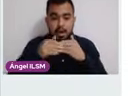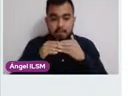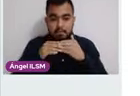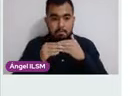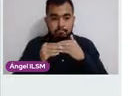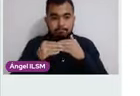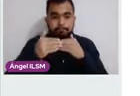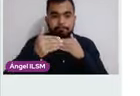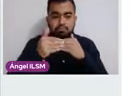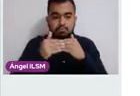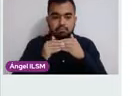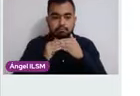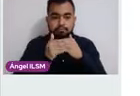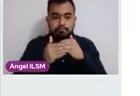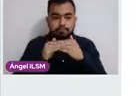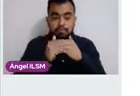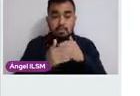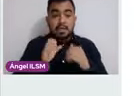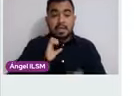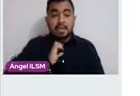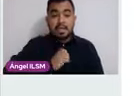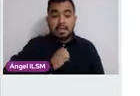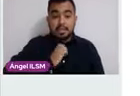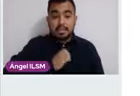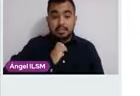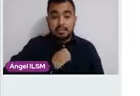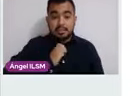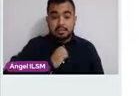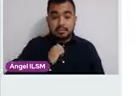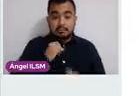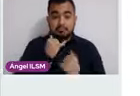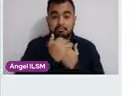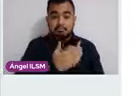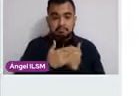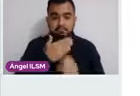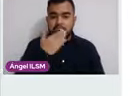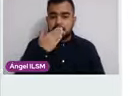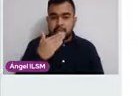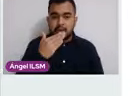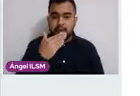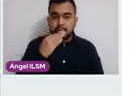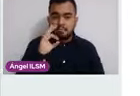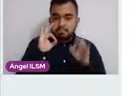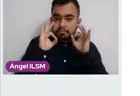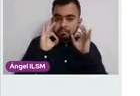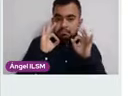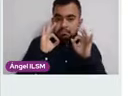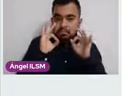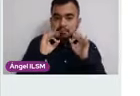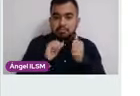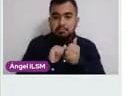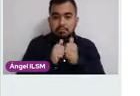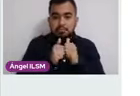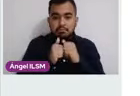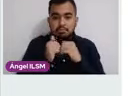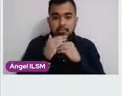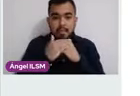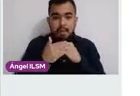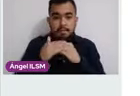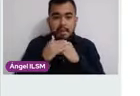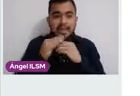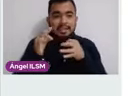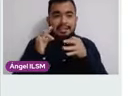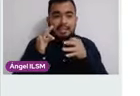el diagnóstico de cáncer serpico-uterino in situ es de excelente pronóstico. ¿Por qué? Porque no va a rebasar la membrana, las celulitas.